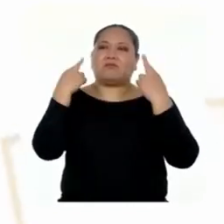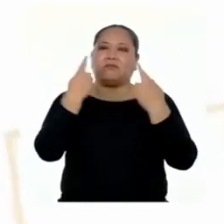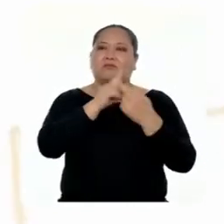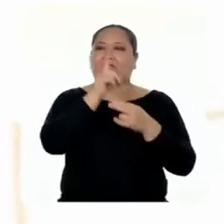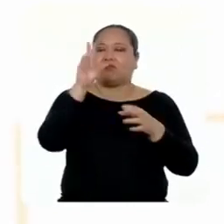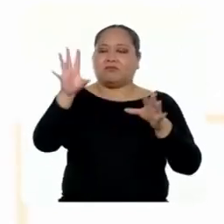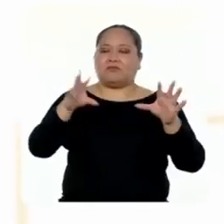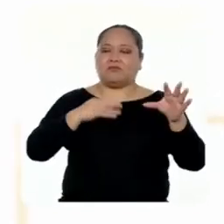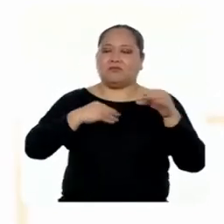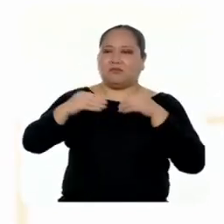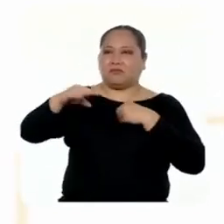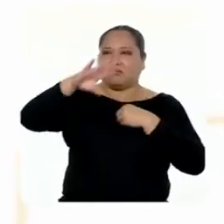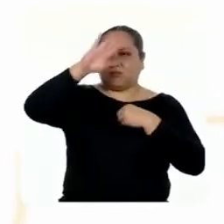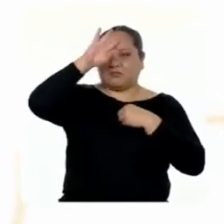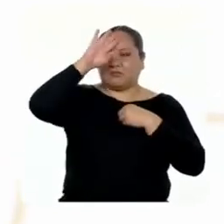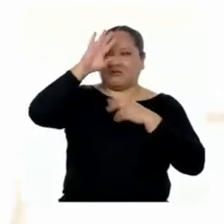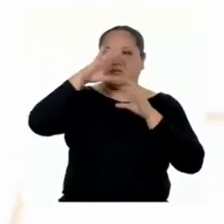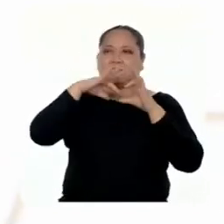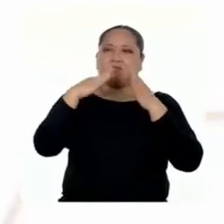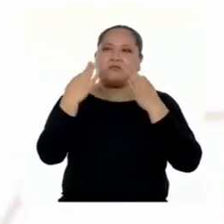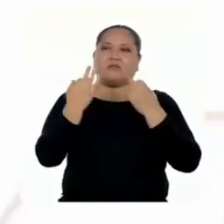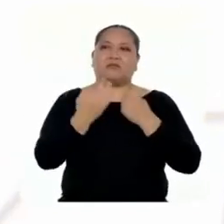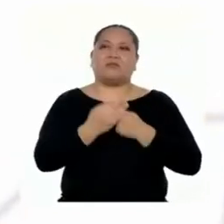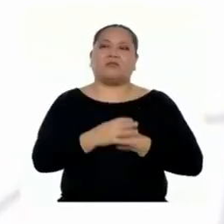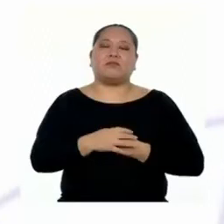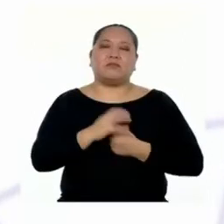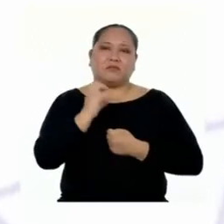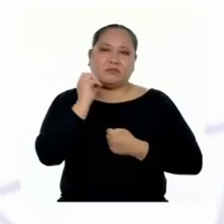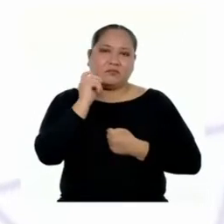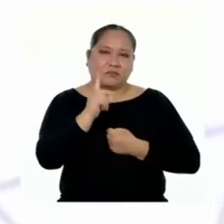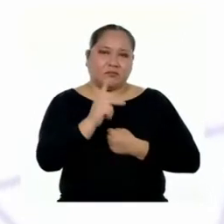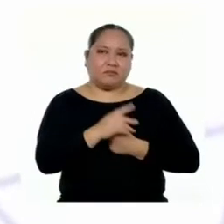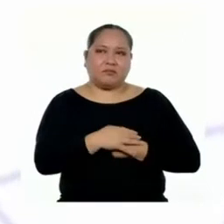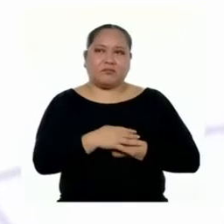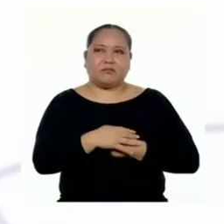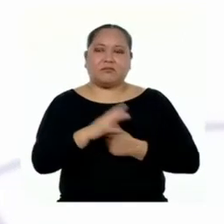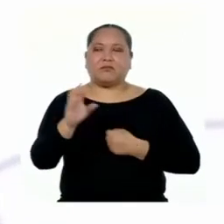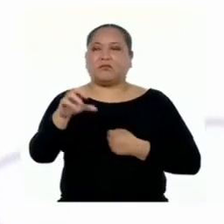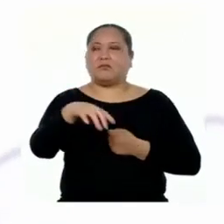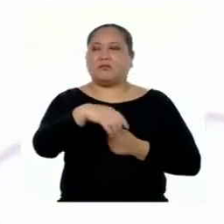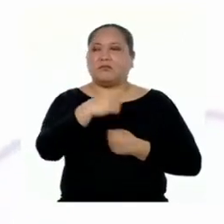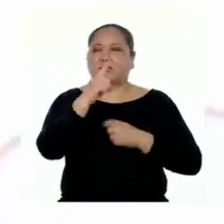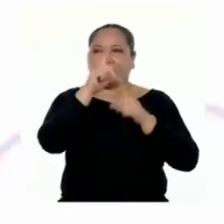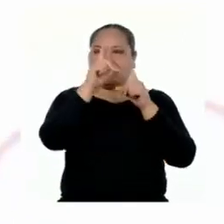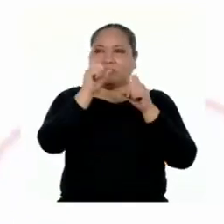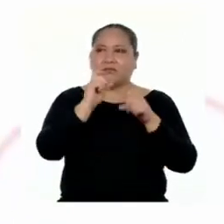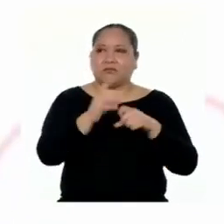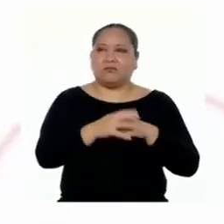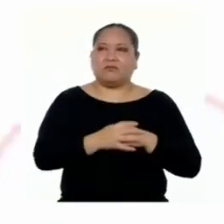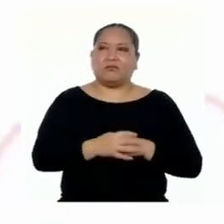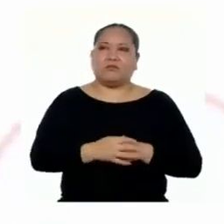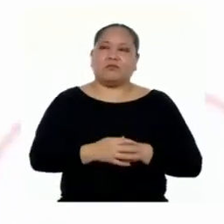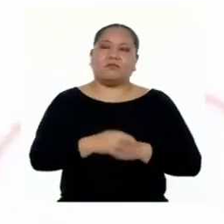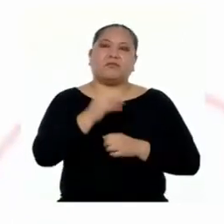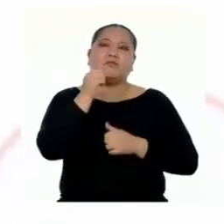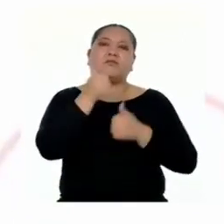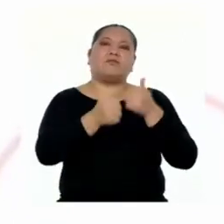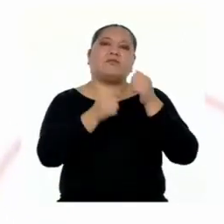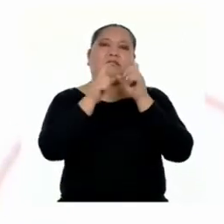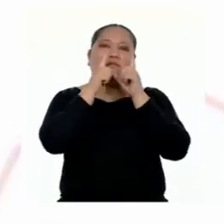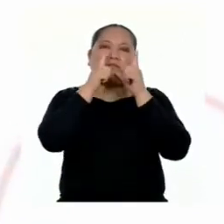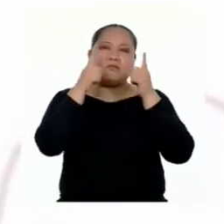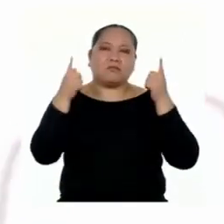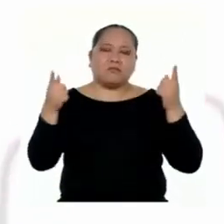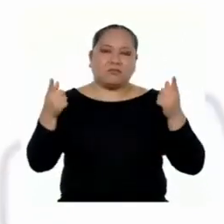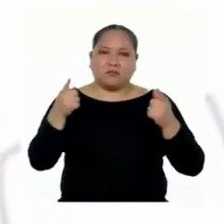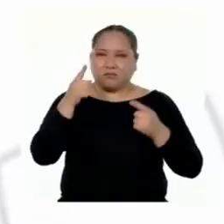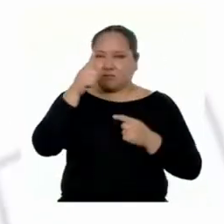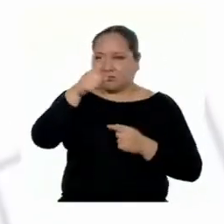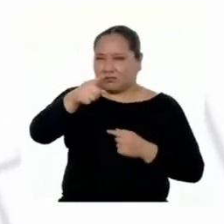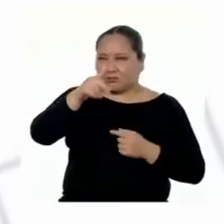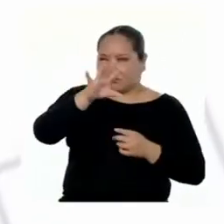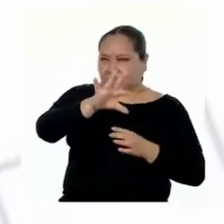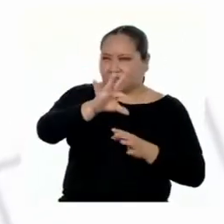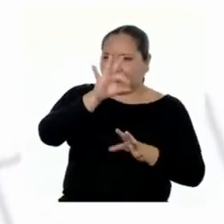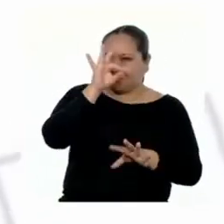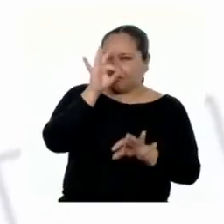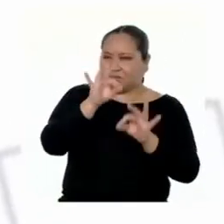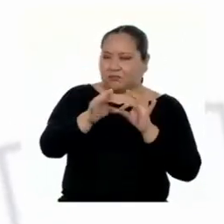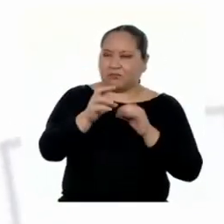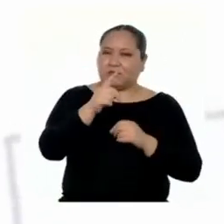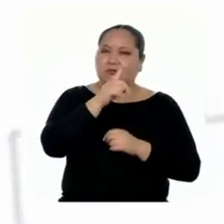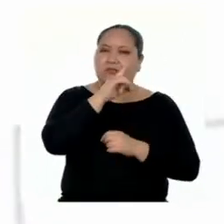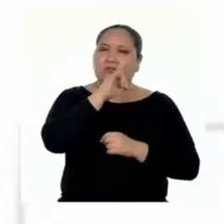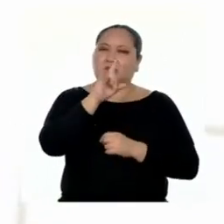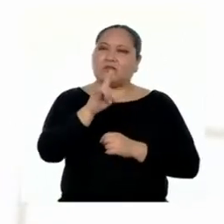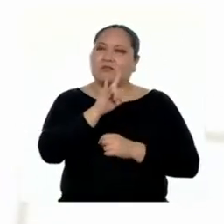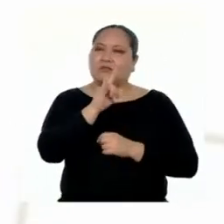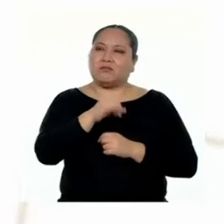para no contagiar a la familia. De acuerdo. La siguiente pregunta es... ¿Qué lenguaje te propusiste usar para lograr tu